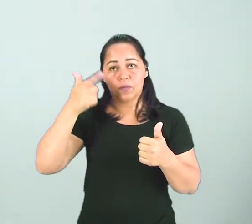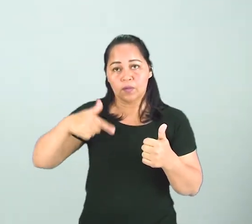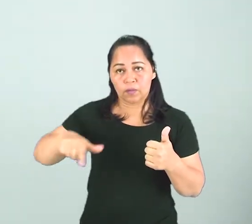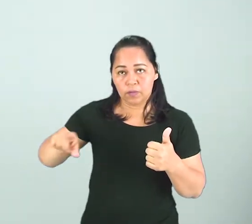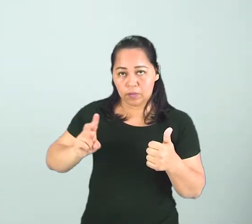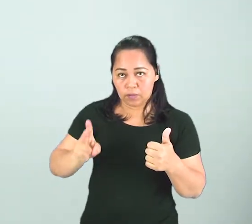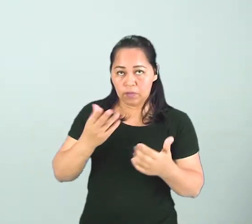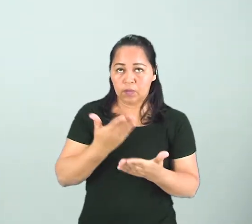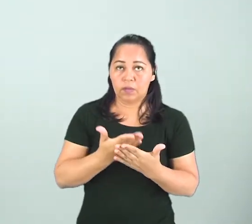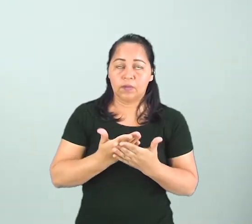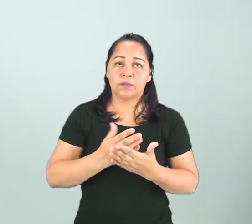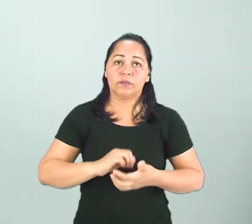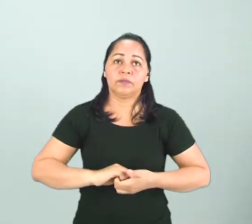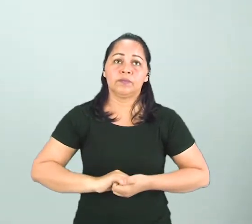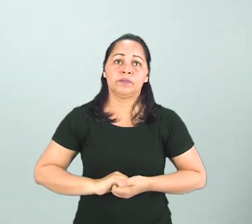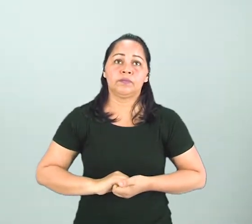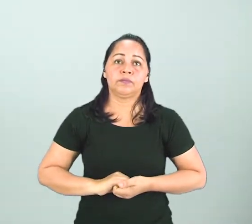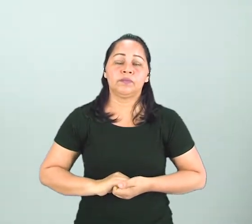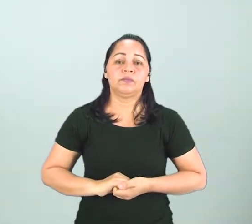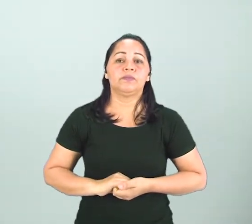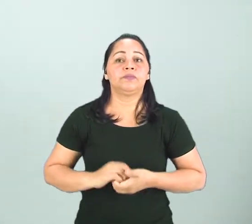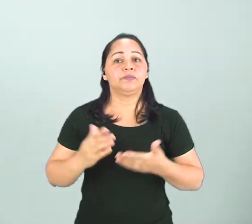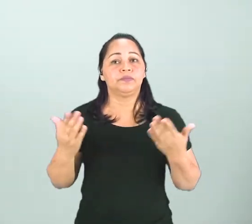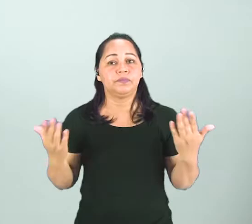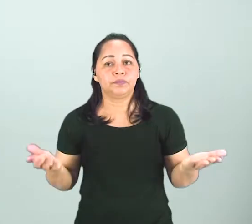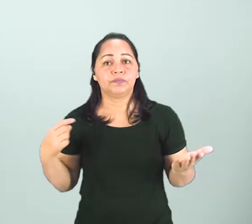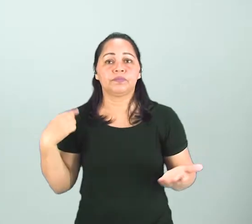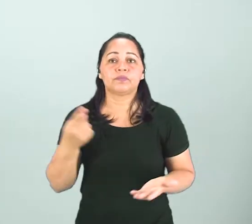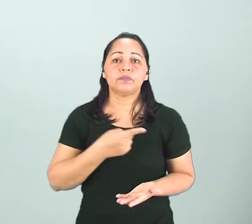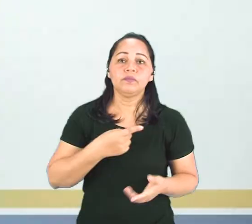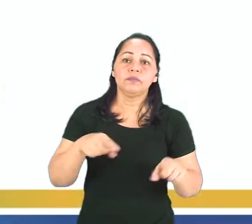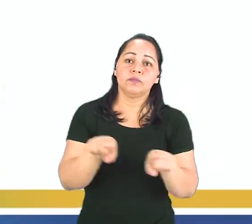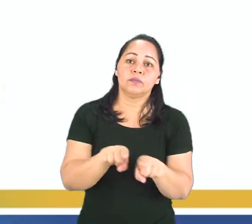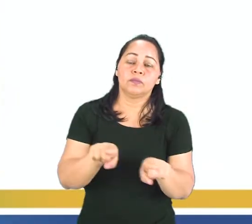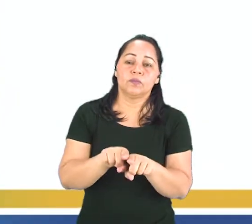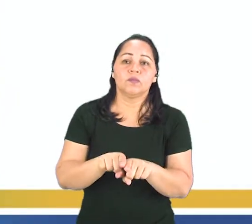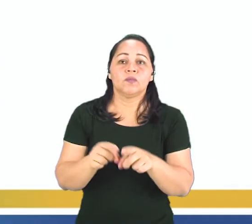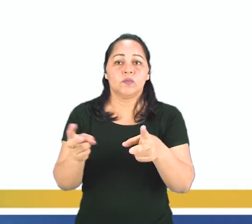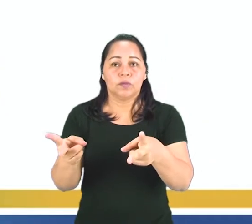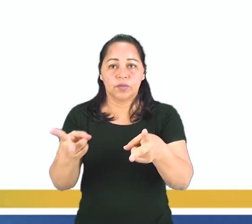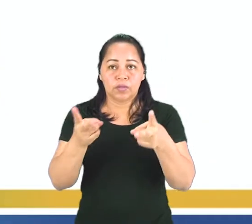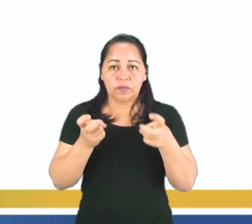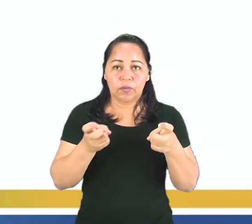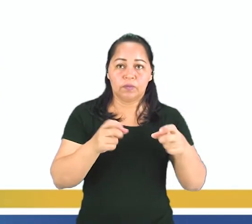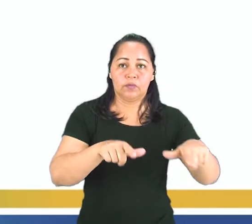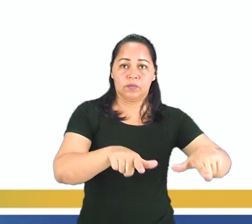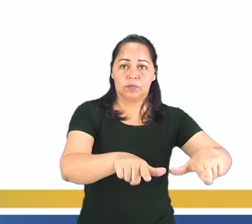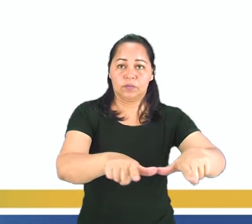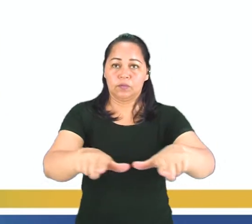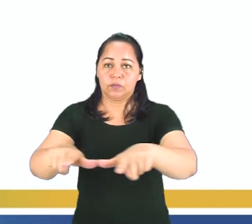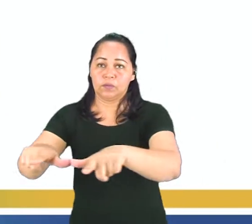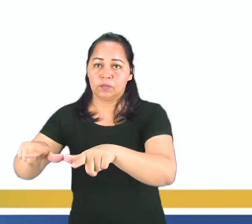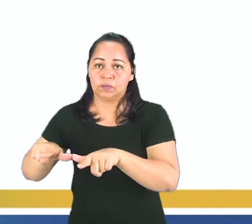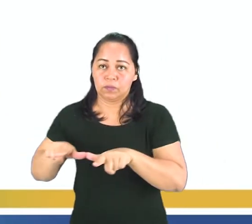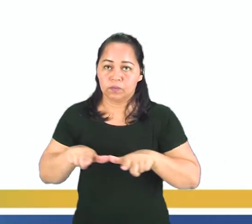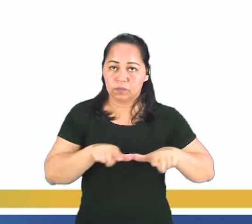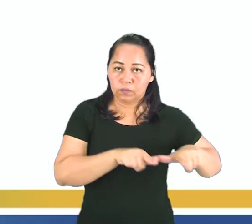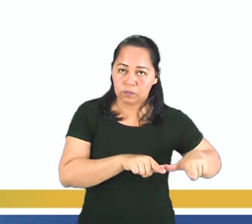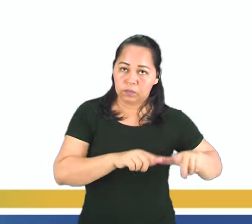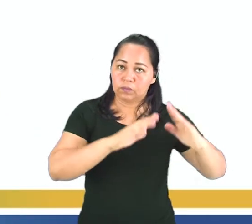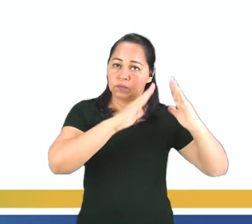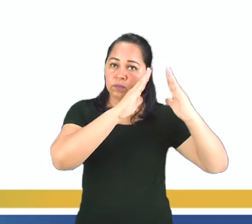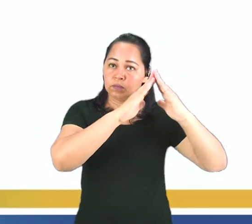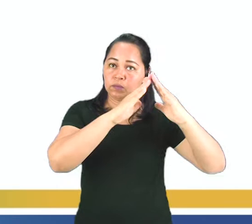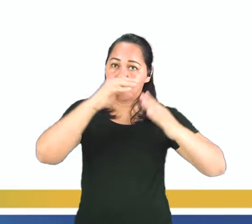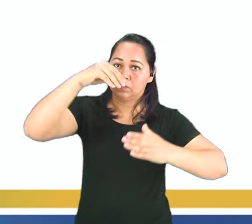entonces. Además, nosotros también observamos las partes de una casa. Claro que no